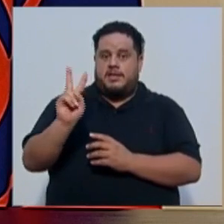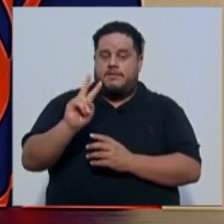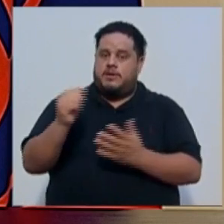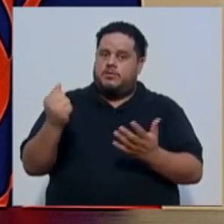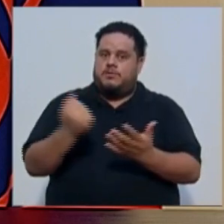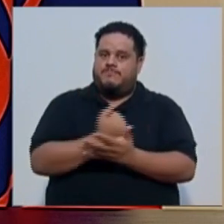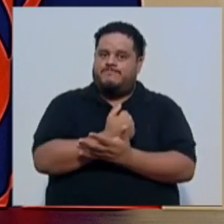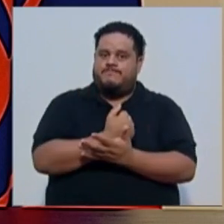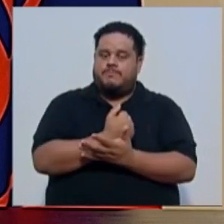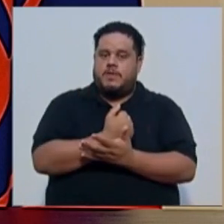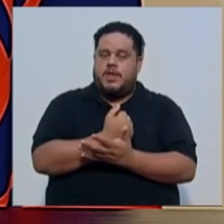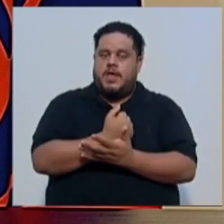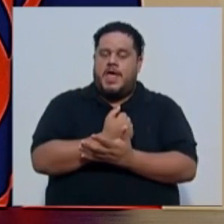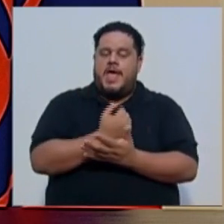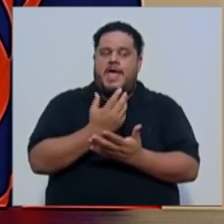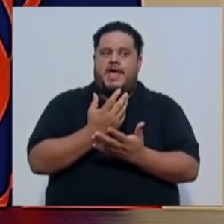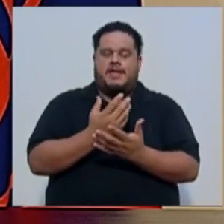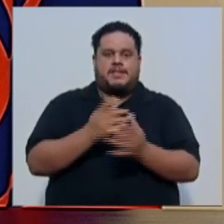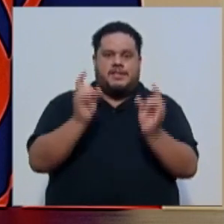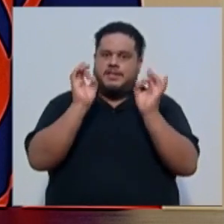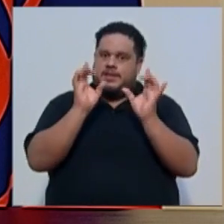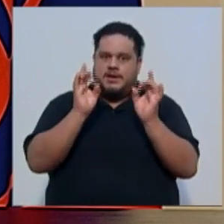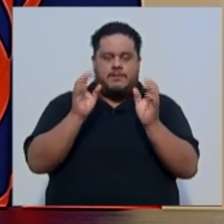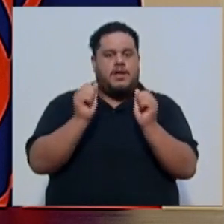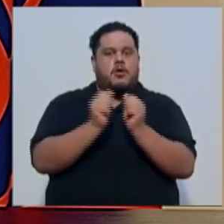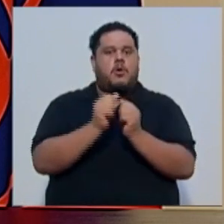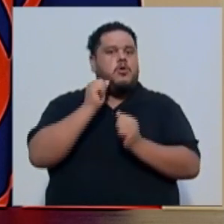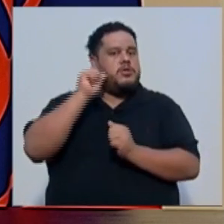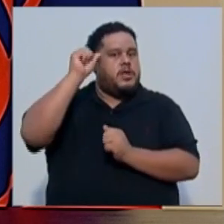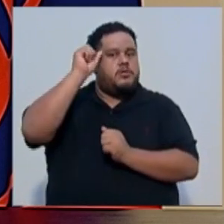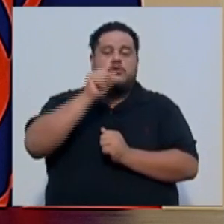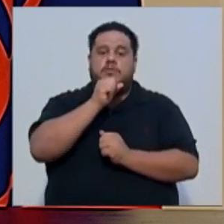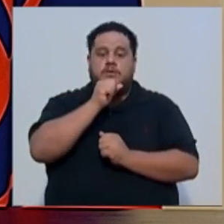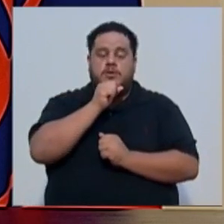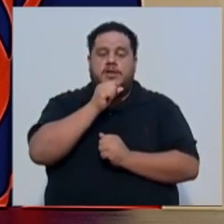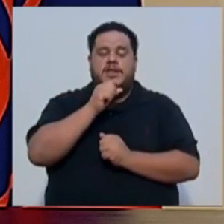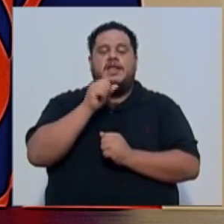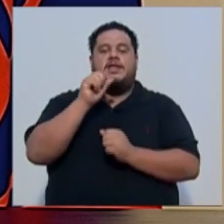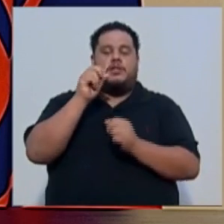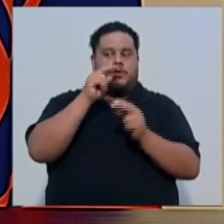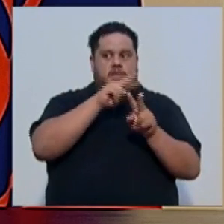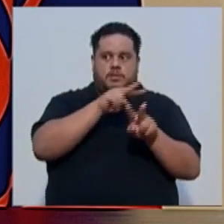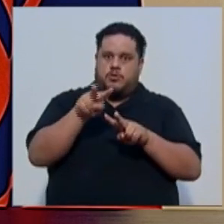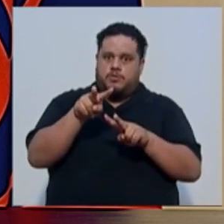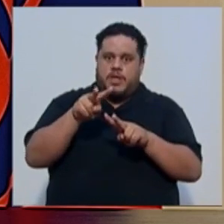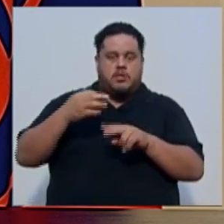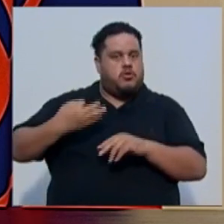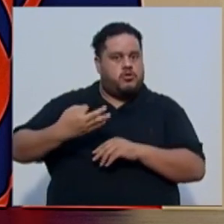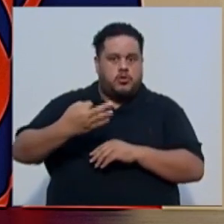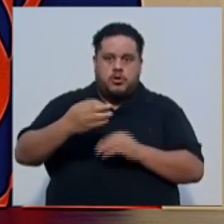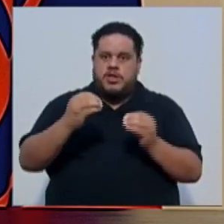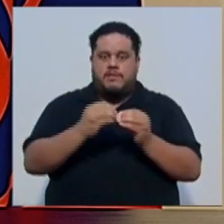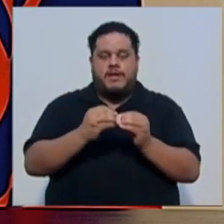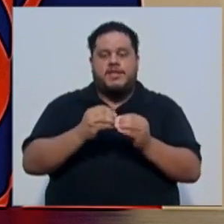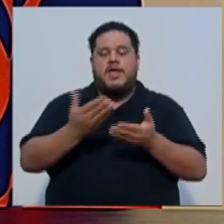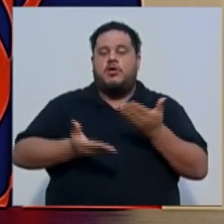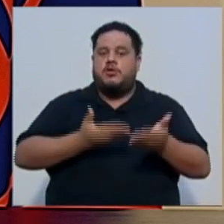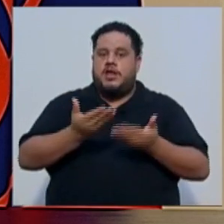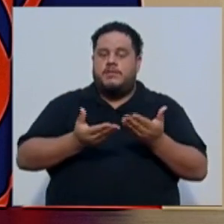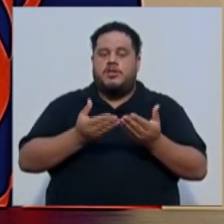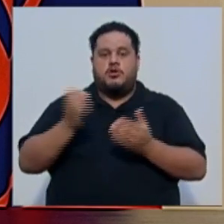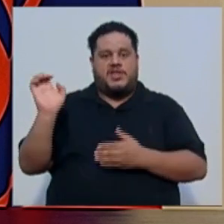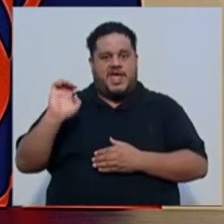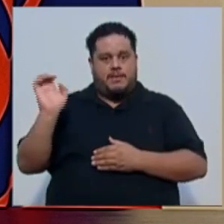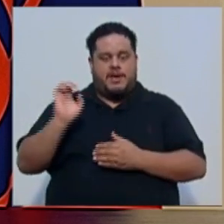lastimosamente, es sumamente cruel con los adultos mayores y es lo que estamos viendo cada día más en los servicios de emergencias, al